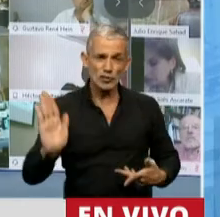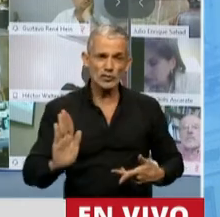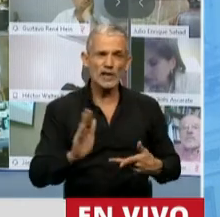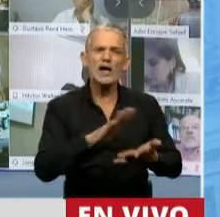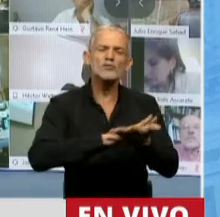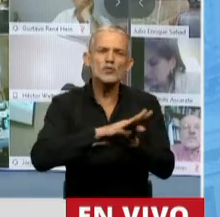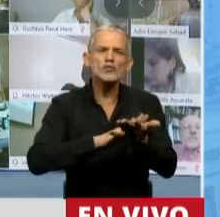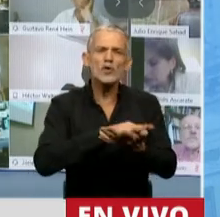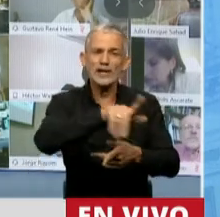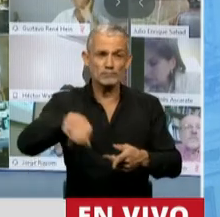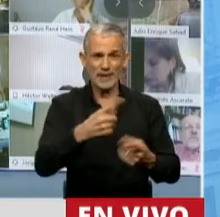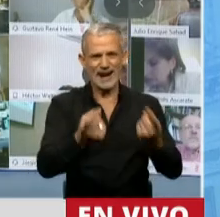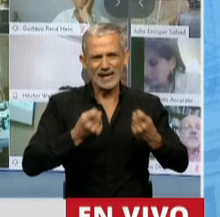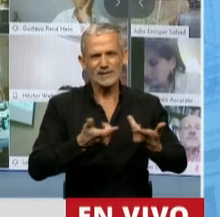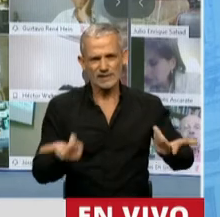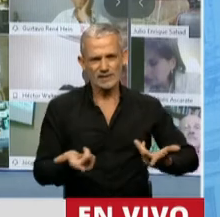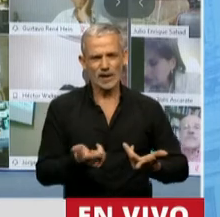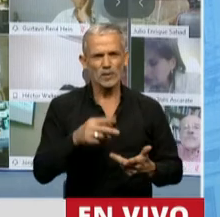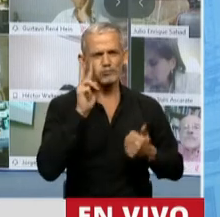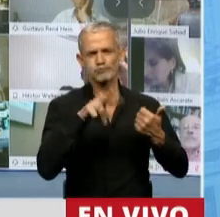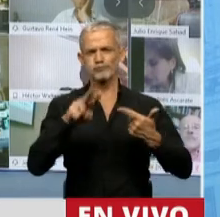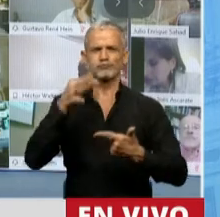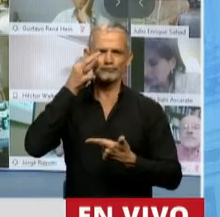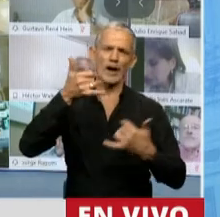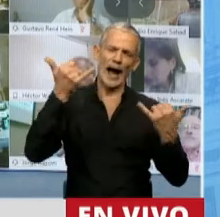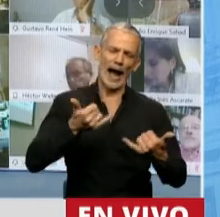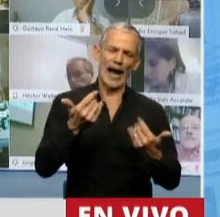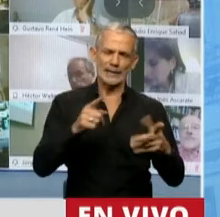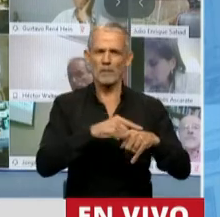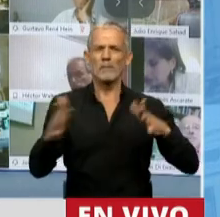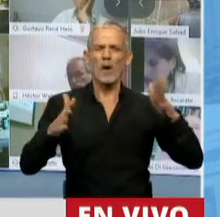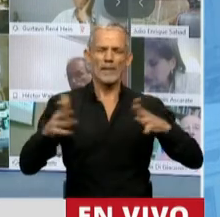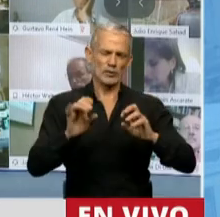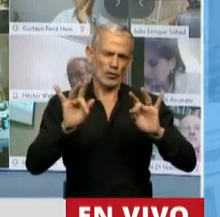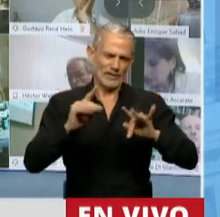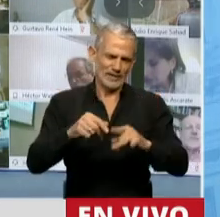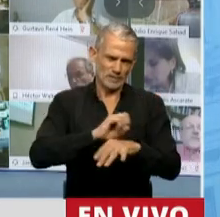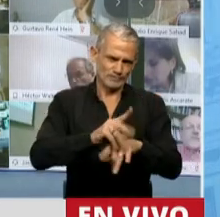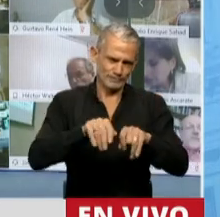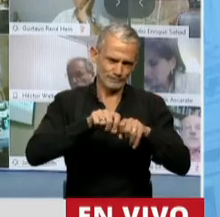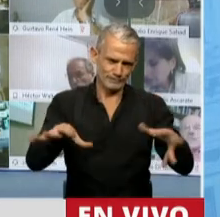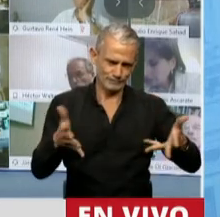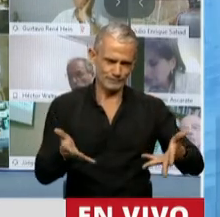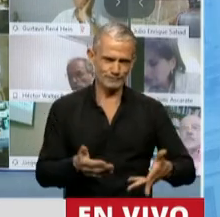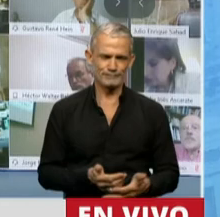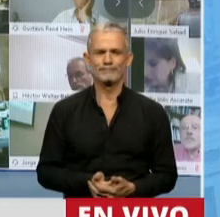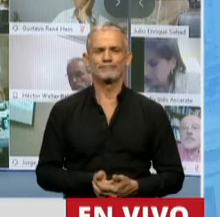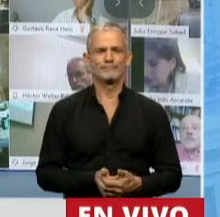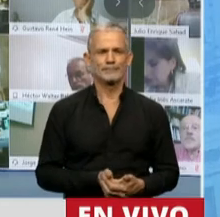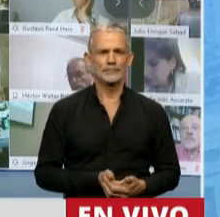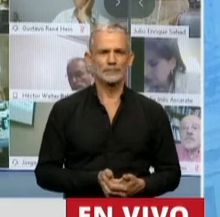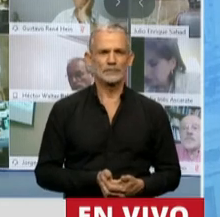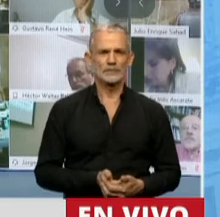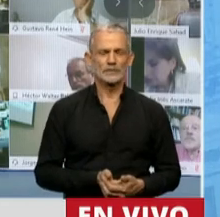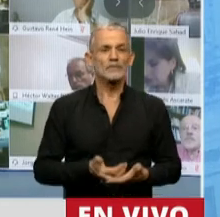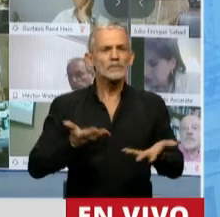respuestas que necesita como es tan palpable en este momento tan crítico que nos toca atravesar en el marco de la pandemia.